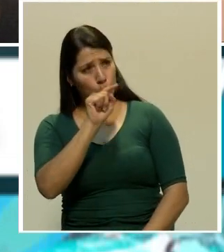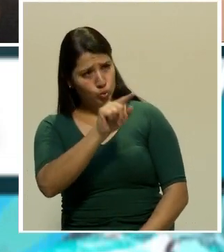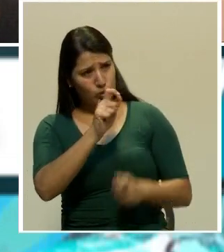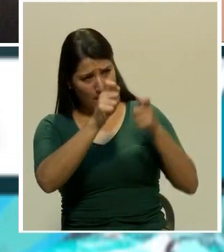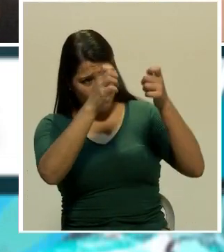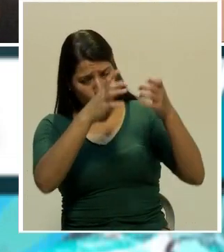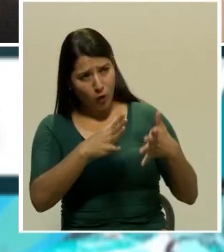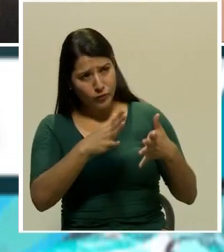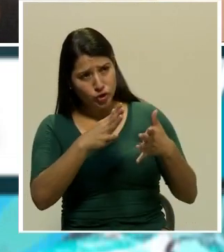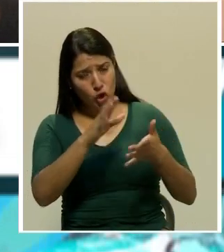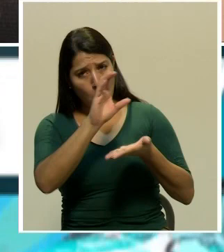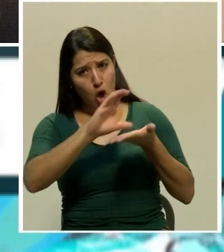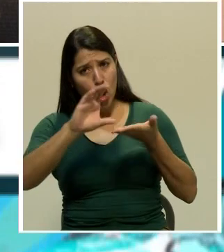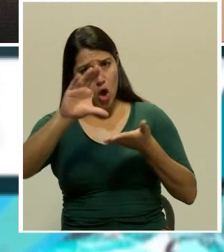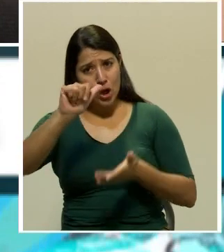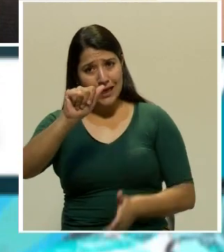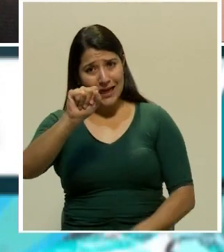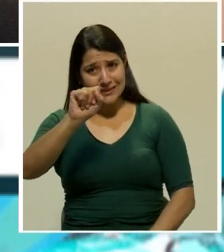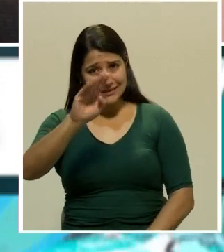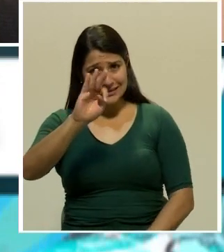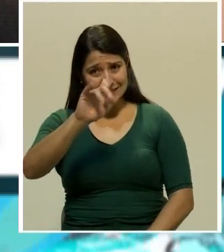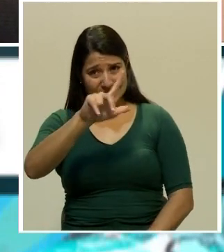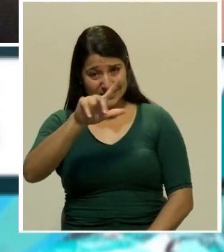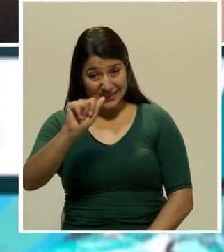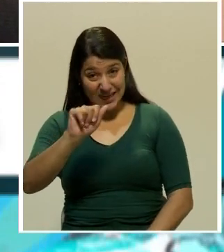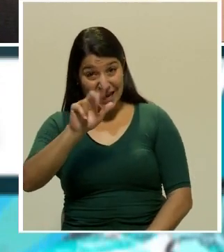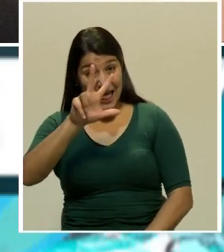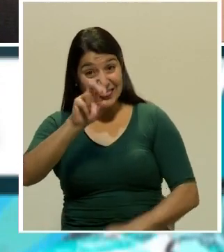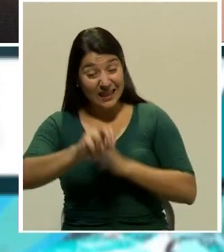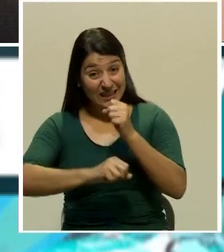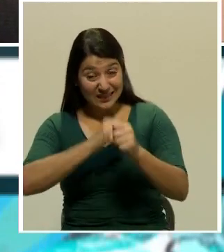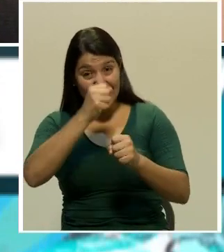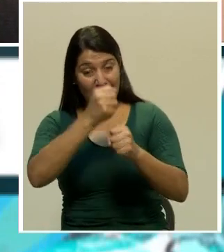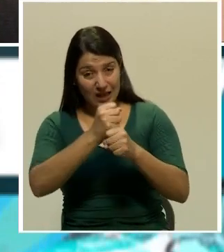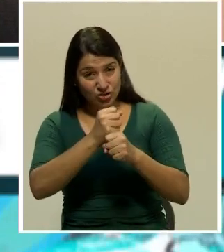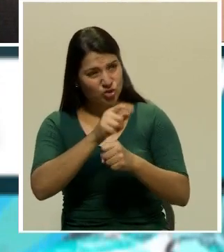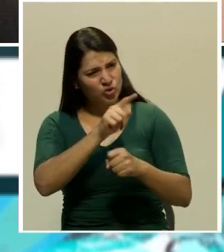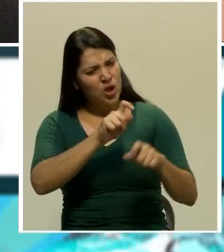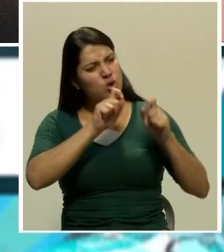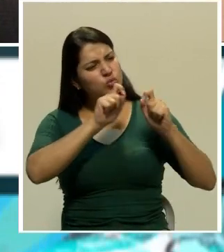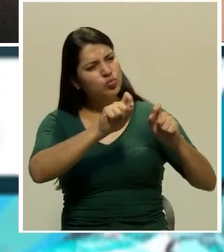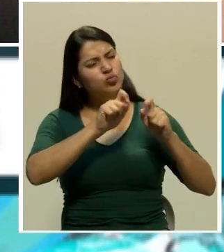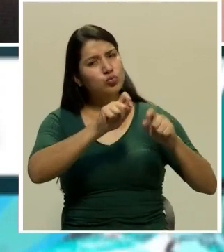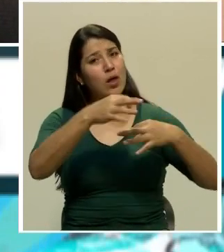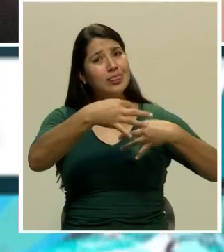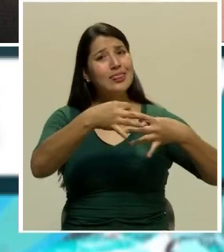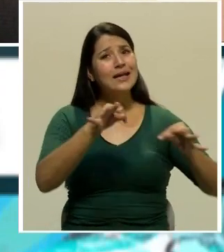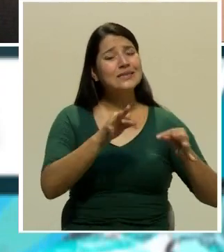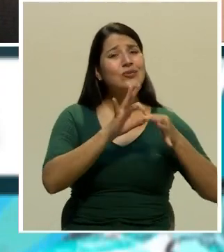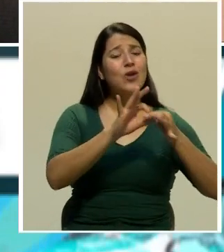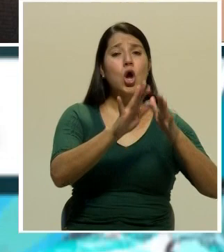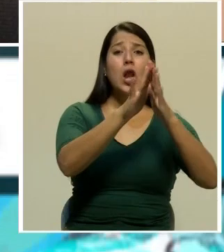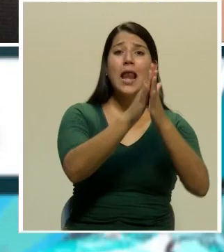Castella durante 30 años, tres décadas impartiendo el taller de literatura.